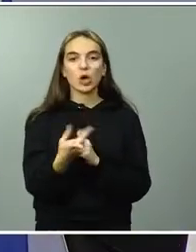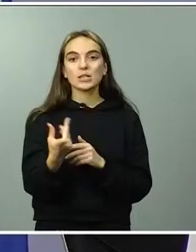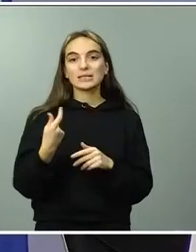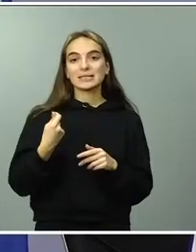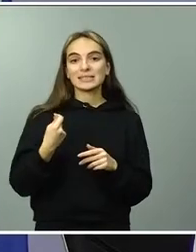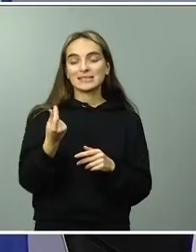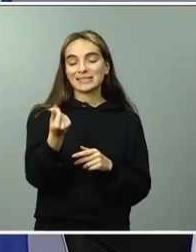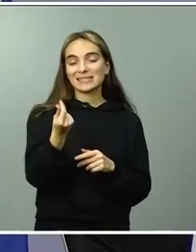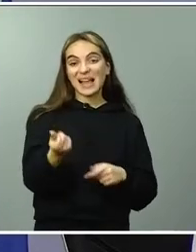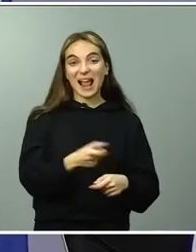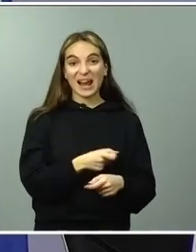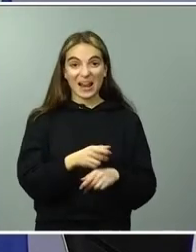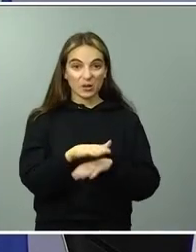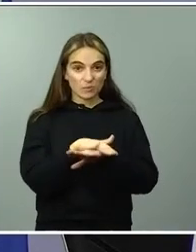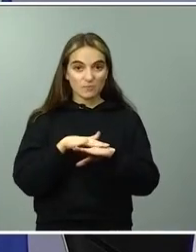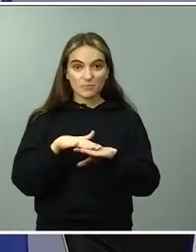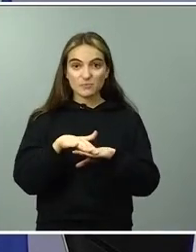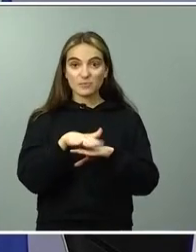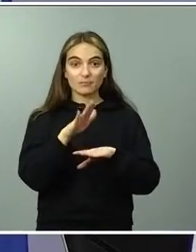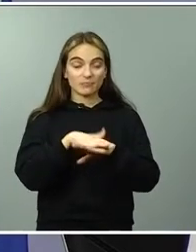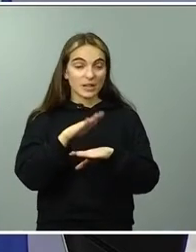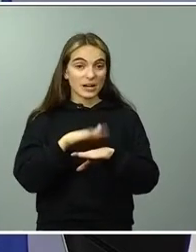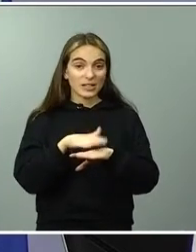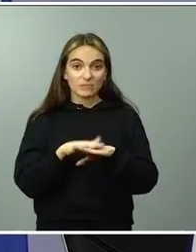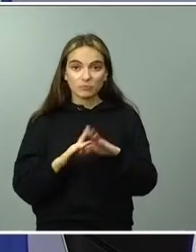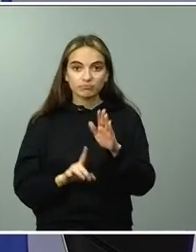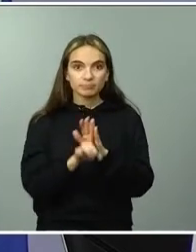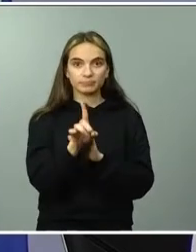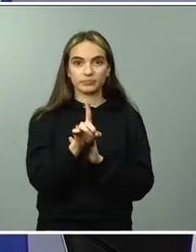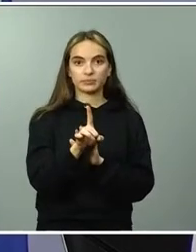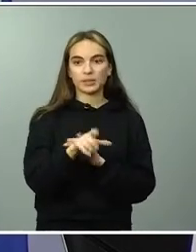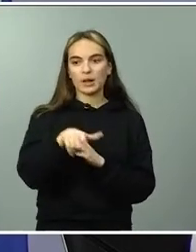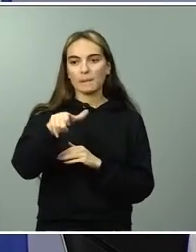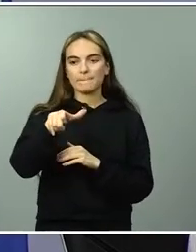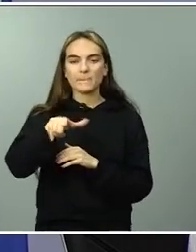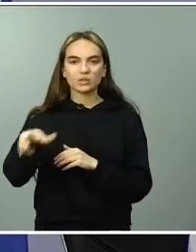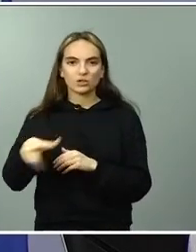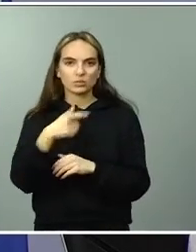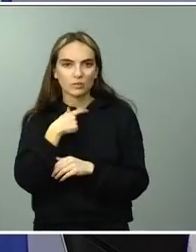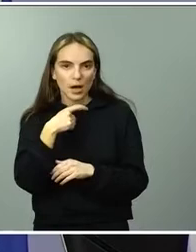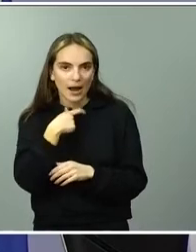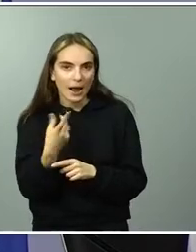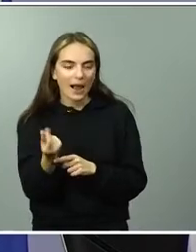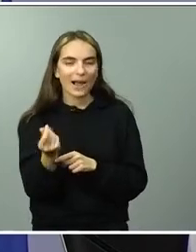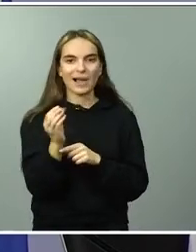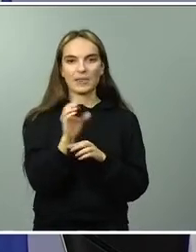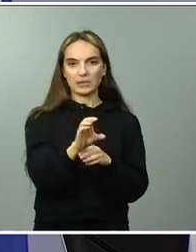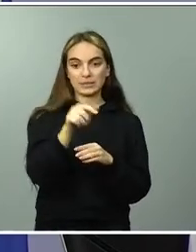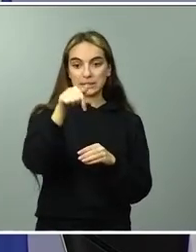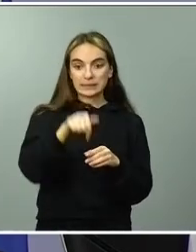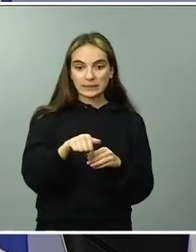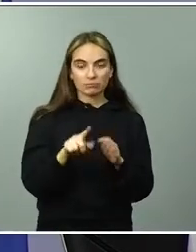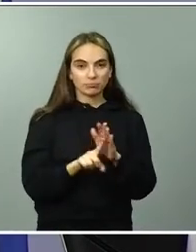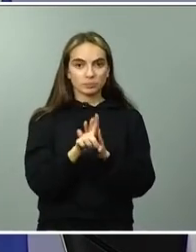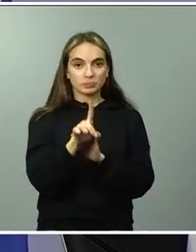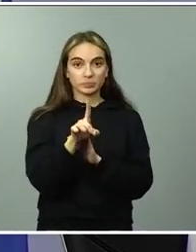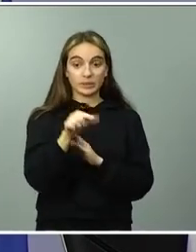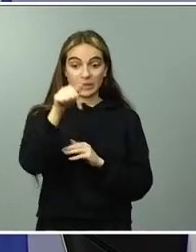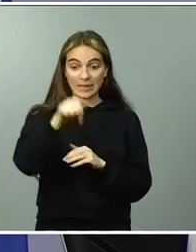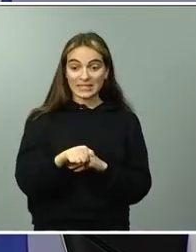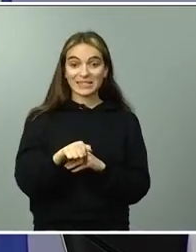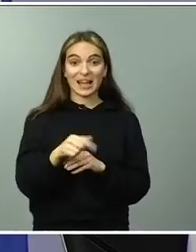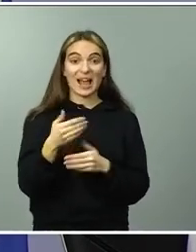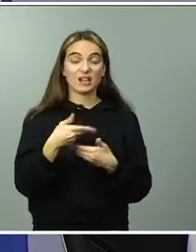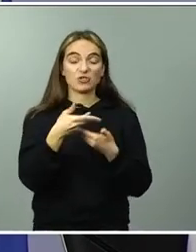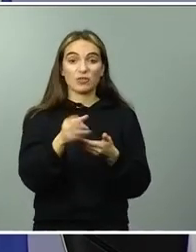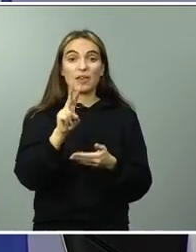sin precedentes de becados en nuestro país y esta de los 200 euros, estamos hablando que nos estamos dirigiendo a 15 millones